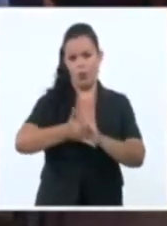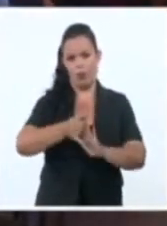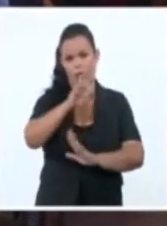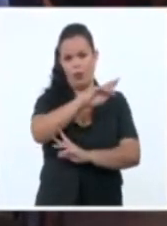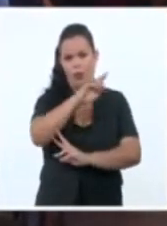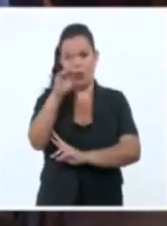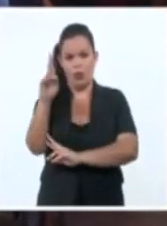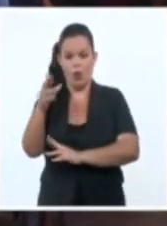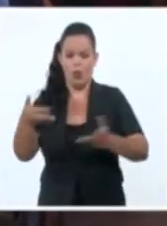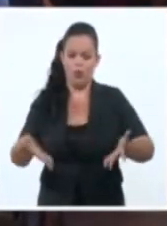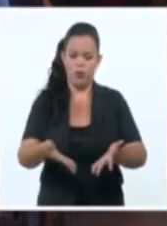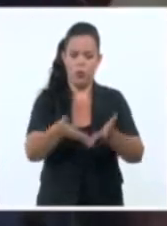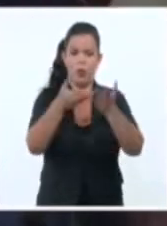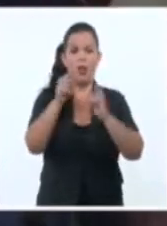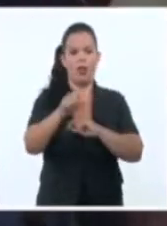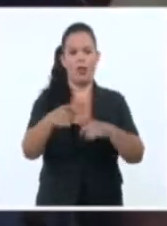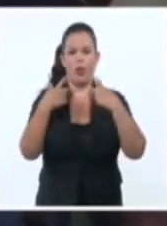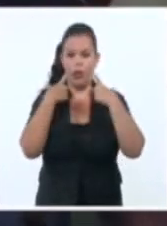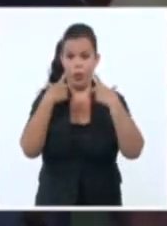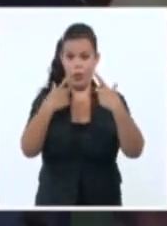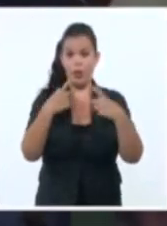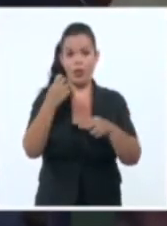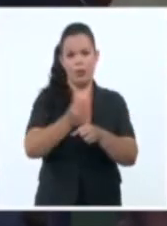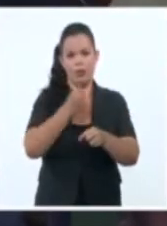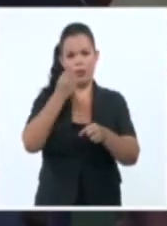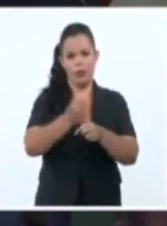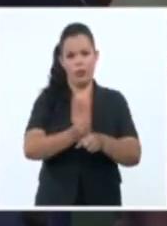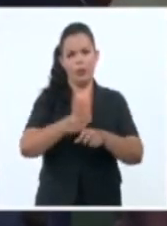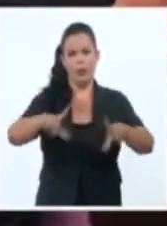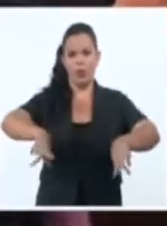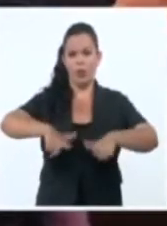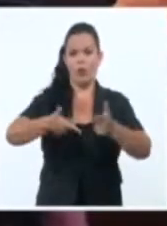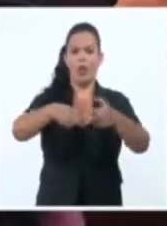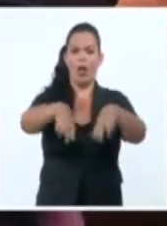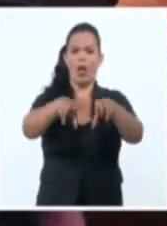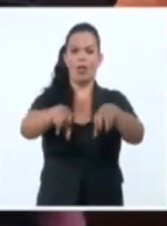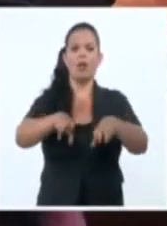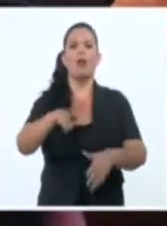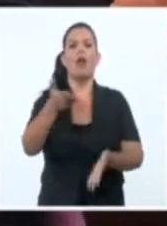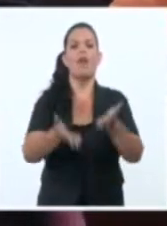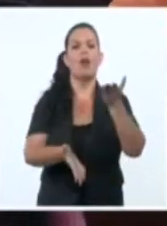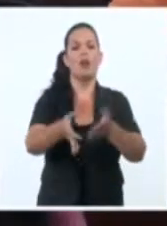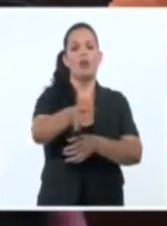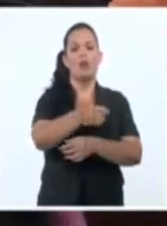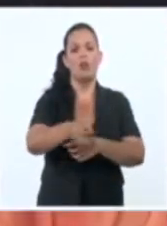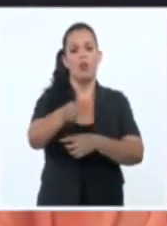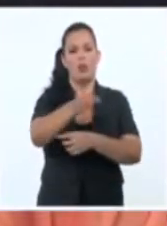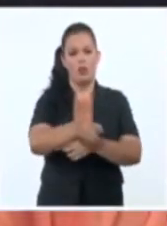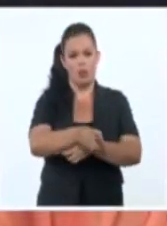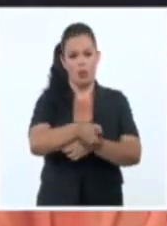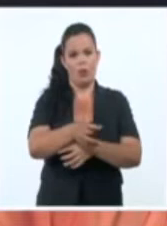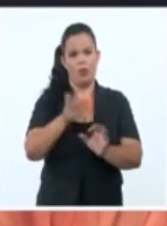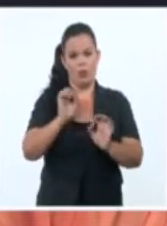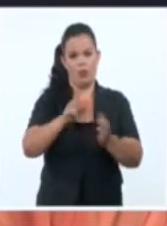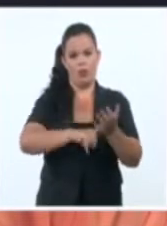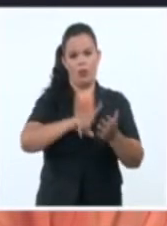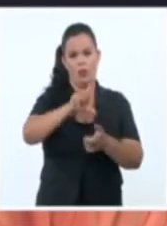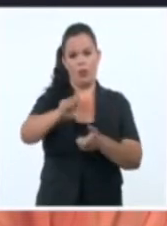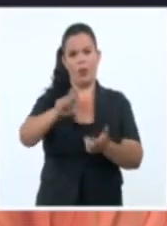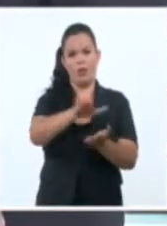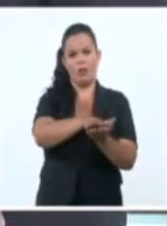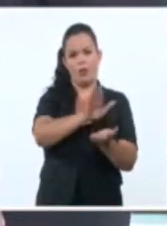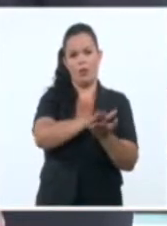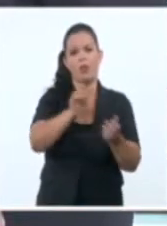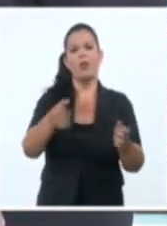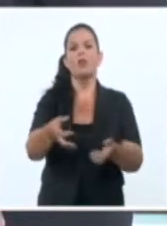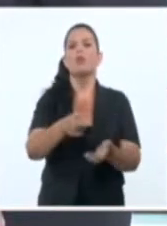trascendió como uno de los principales retos durante la celebración de la Asamblea de Balance del Comité Municipal de la Organización en la Ciénaga de Zapata, en